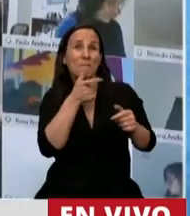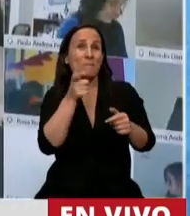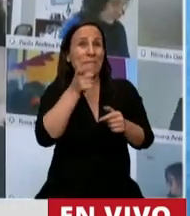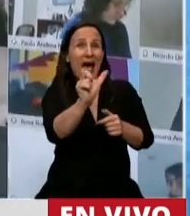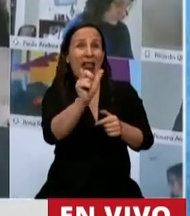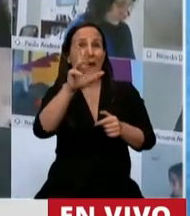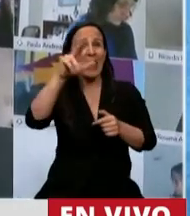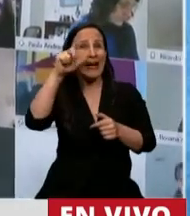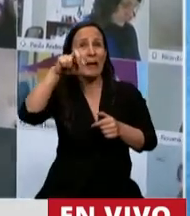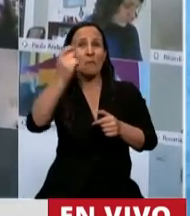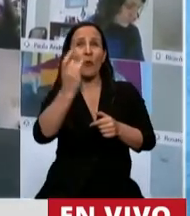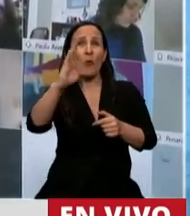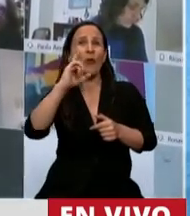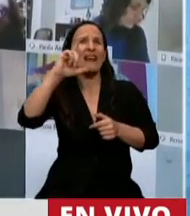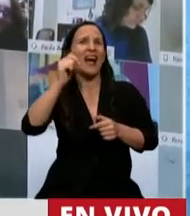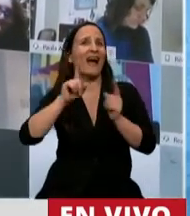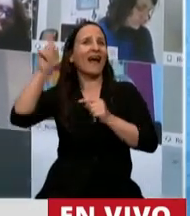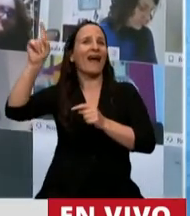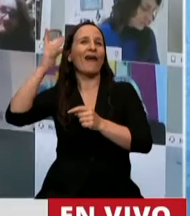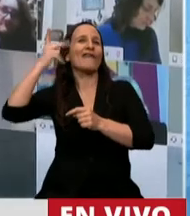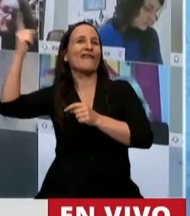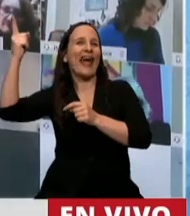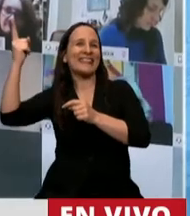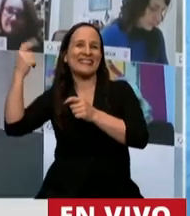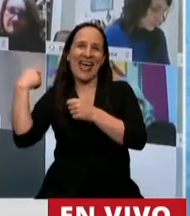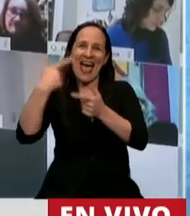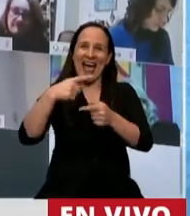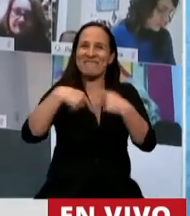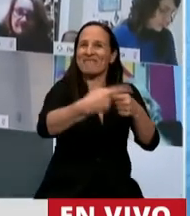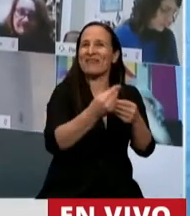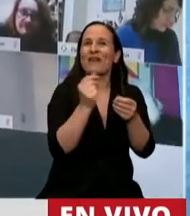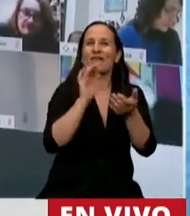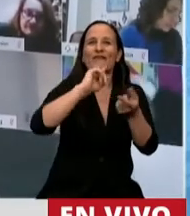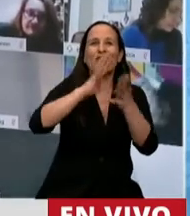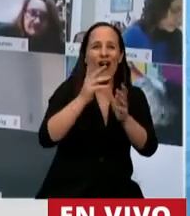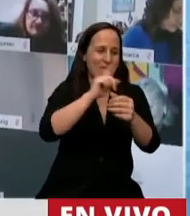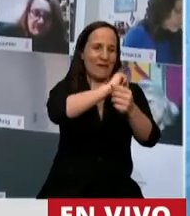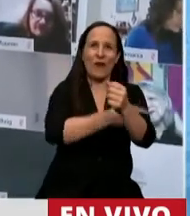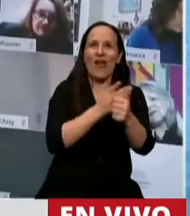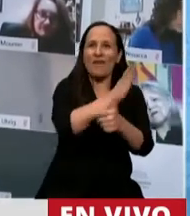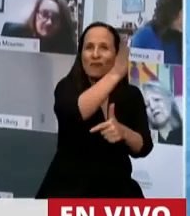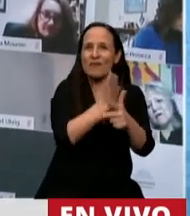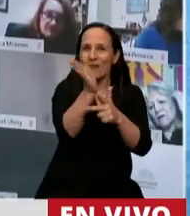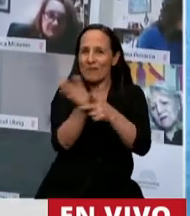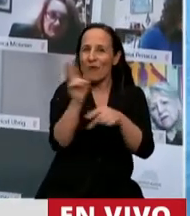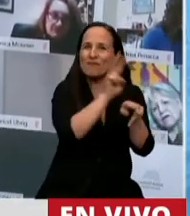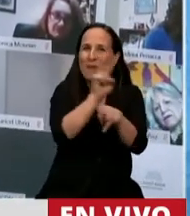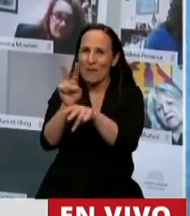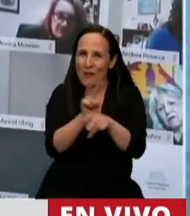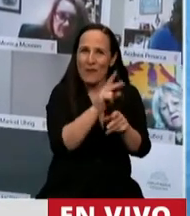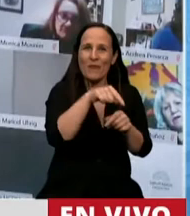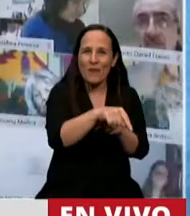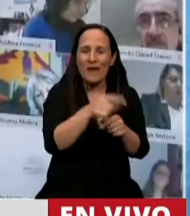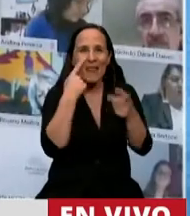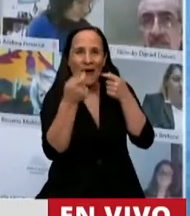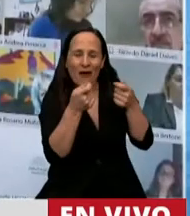la libertad como la libertad individual por sobre cualquier derecho colectivo como es el derecho a la salud. Pero bueno, también es